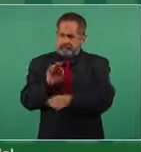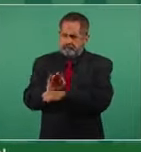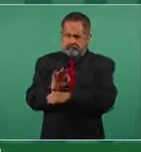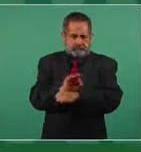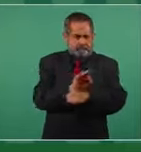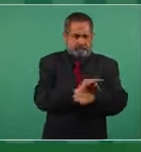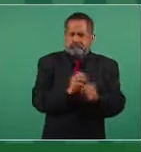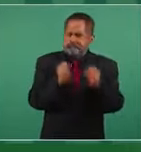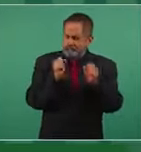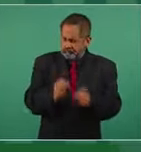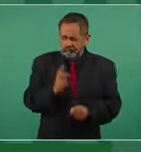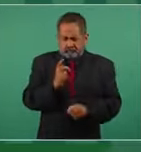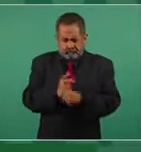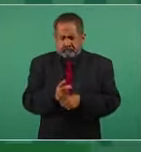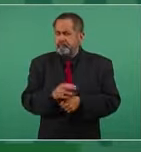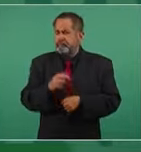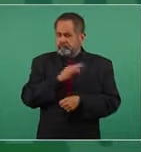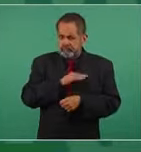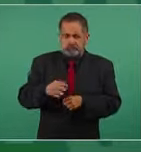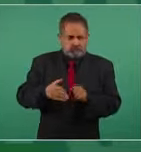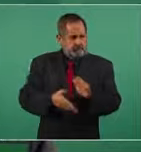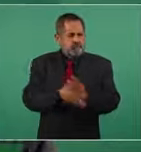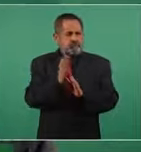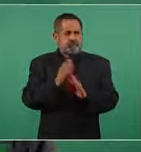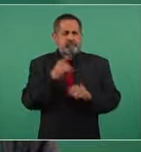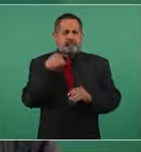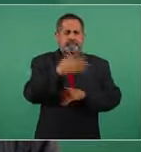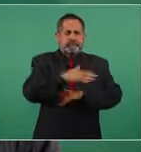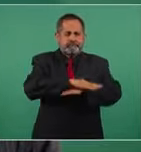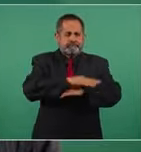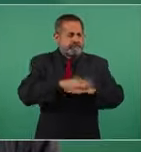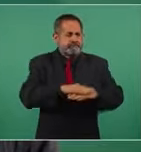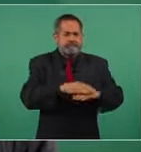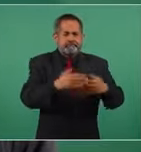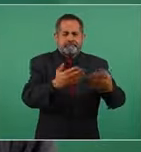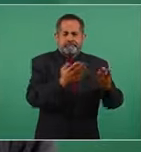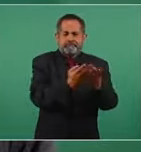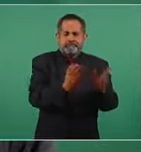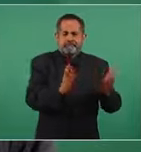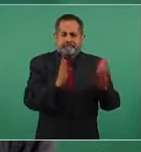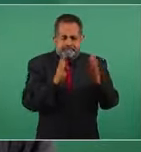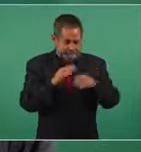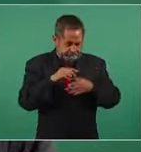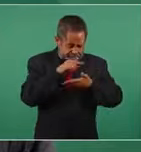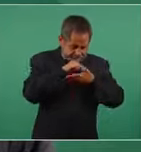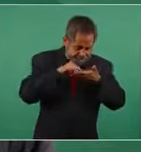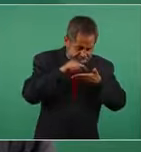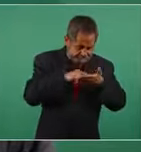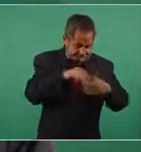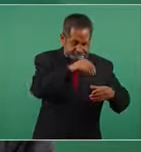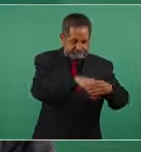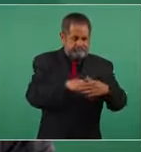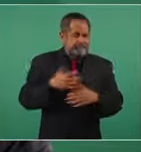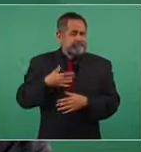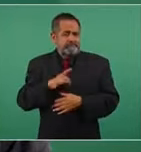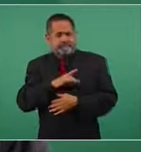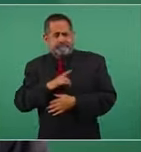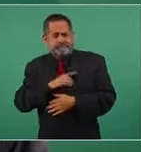participar en las elecciones y miedo, que no